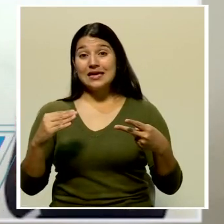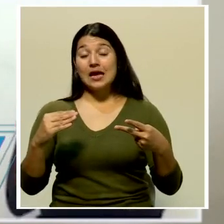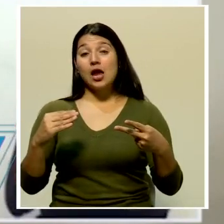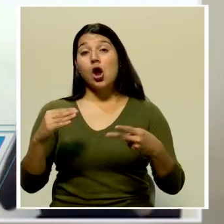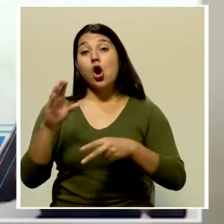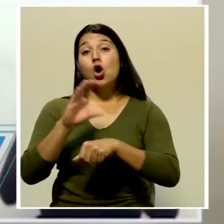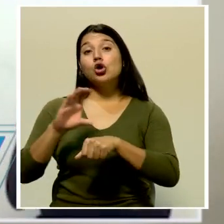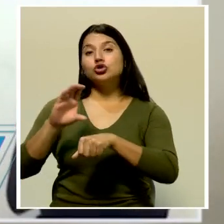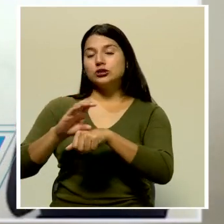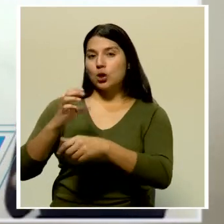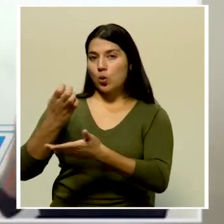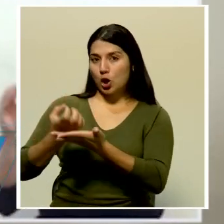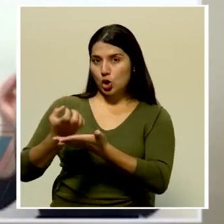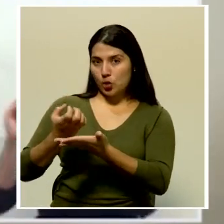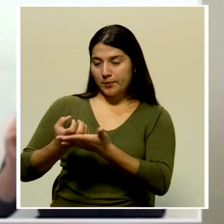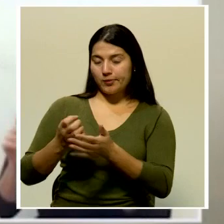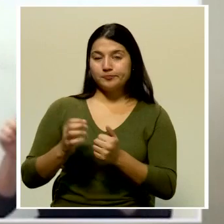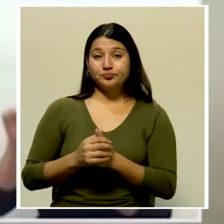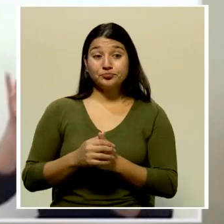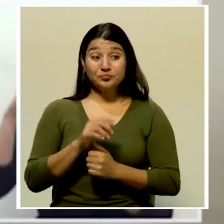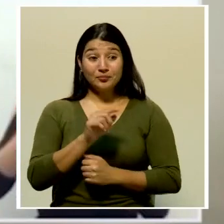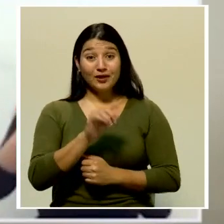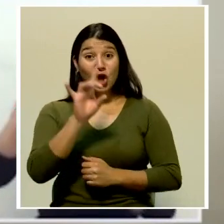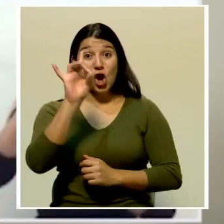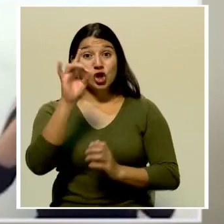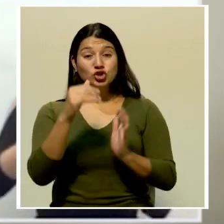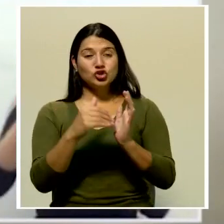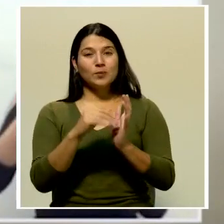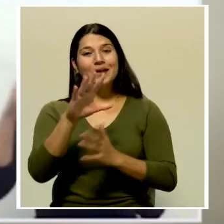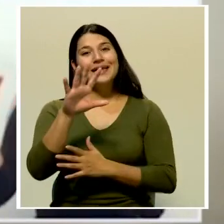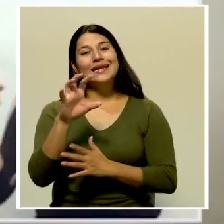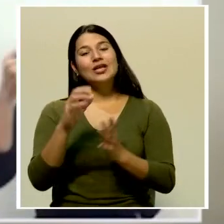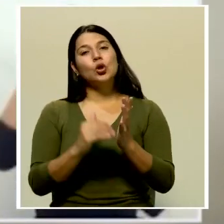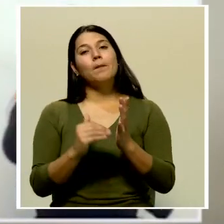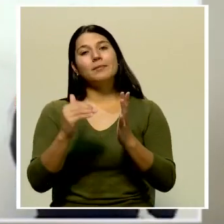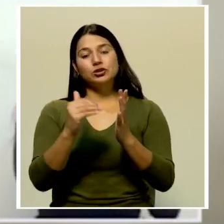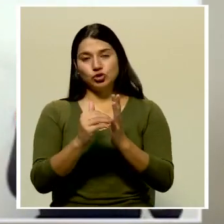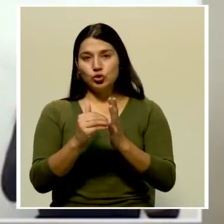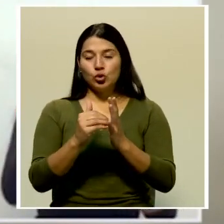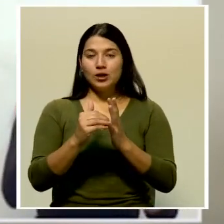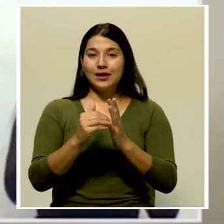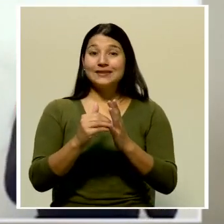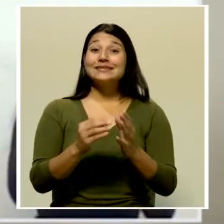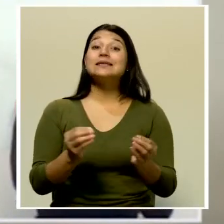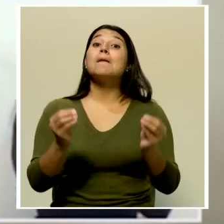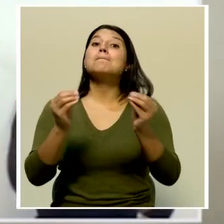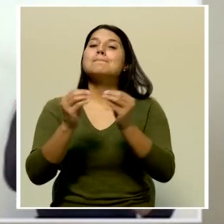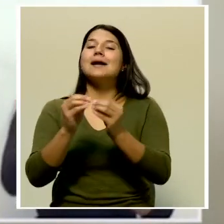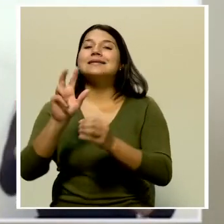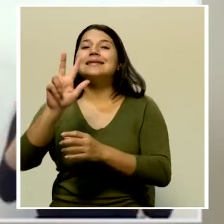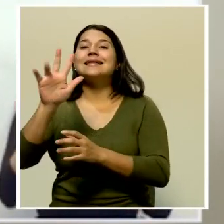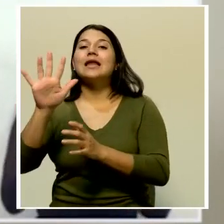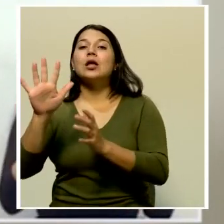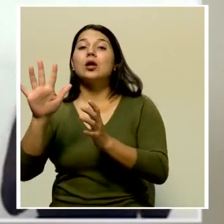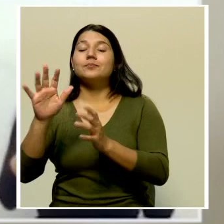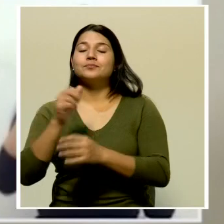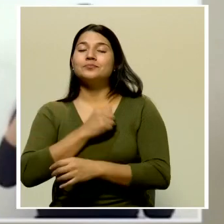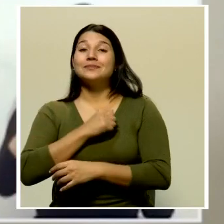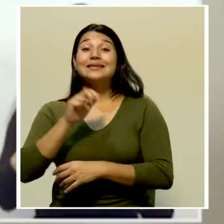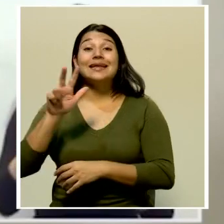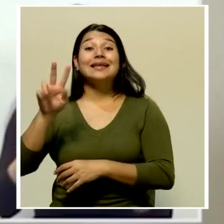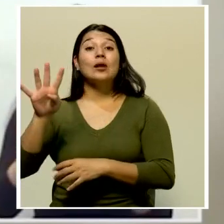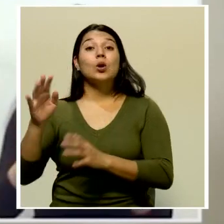del Consejo Económico. Estos 8.500 millones se suman adicionalmente a los 34.000 millones que